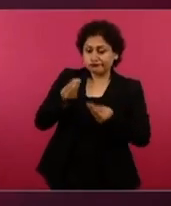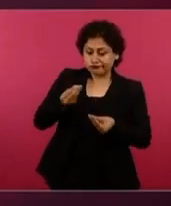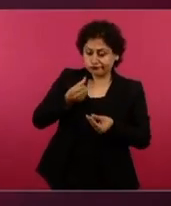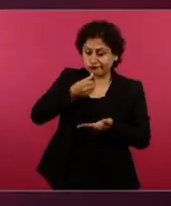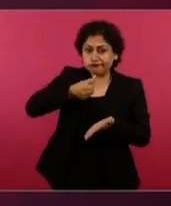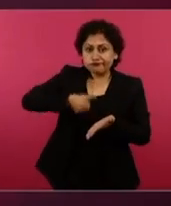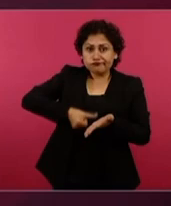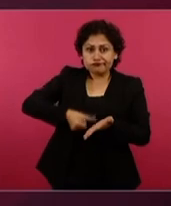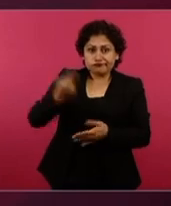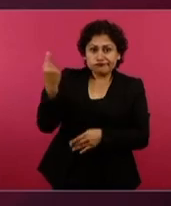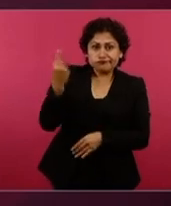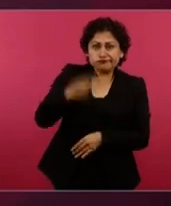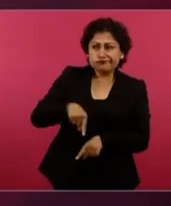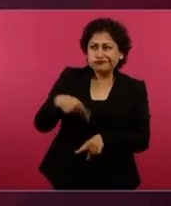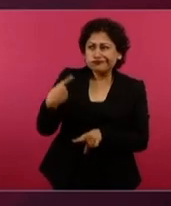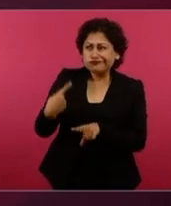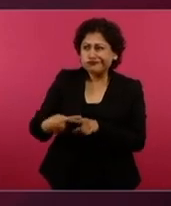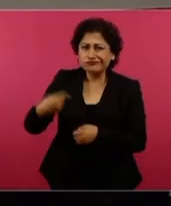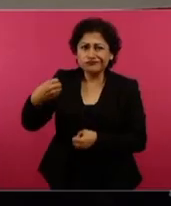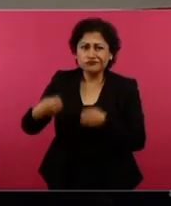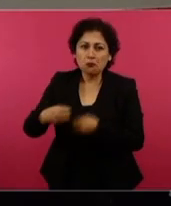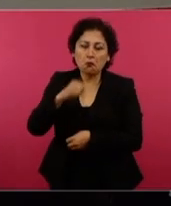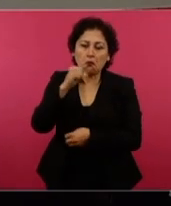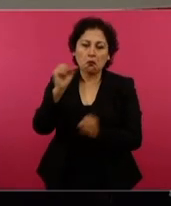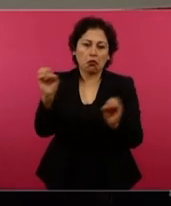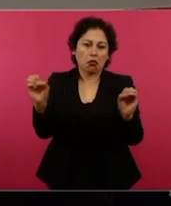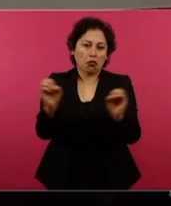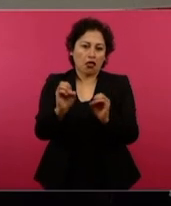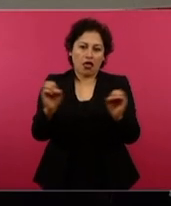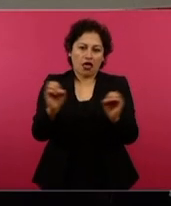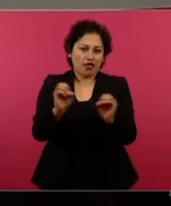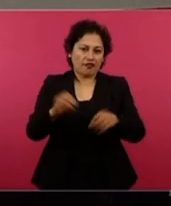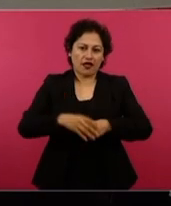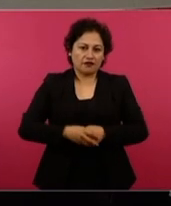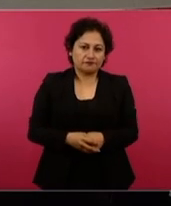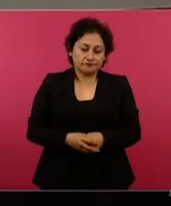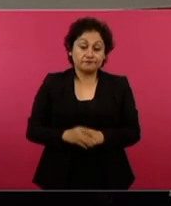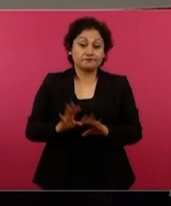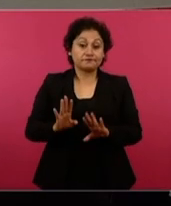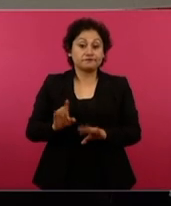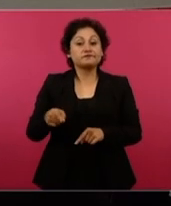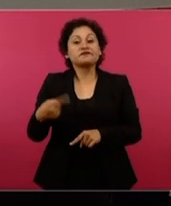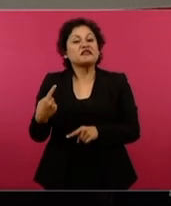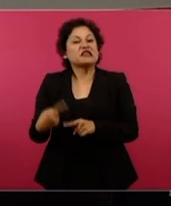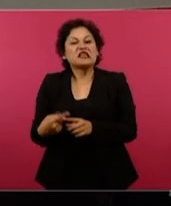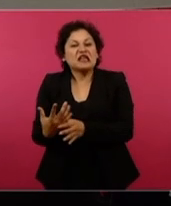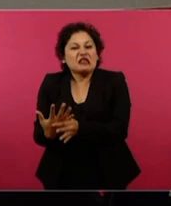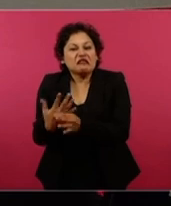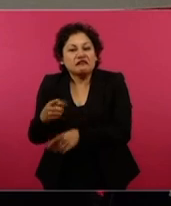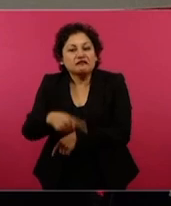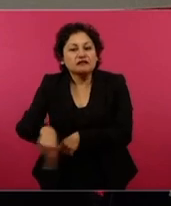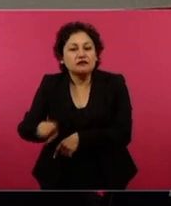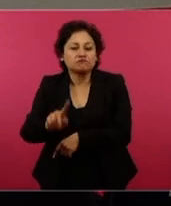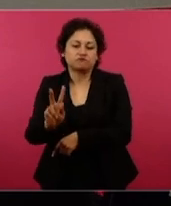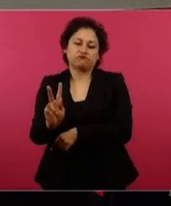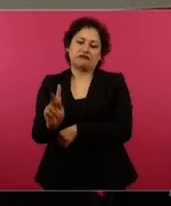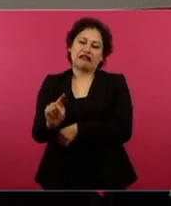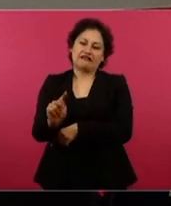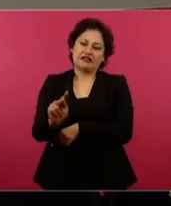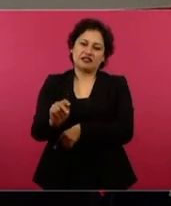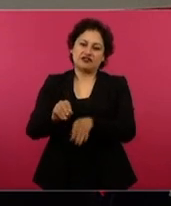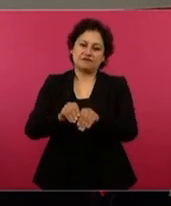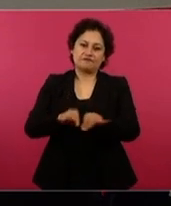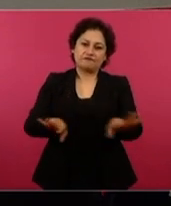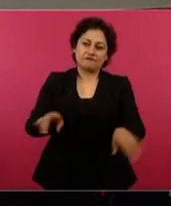que difundió una cadena de televisión del amparo al que se refieren también